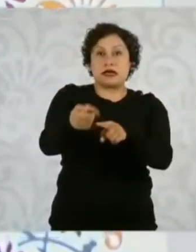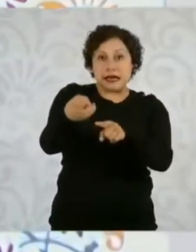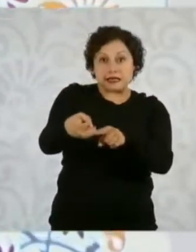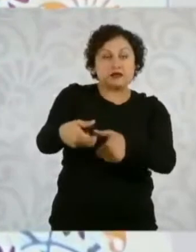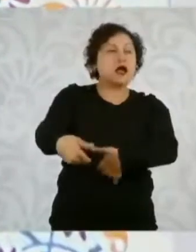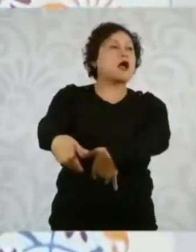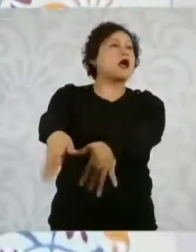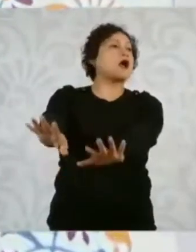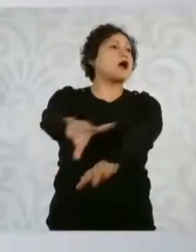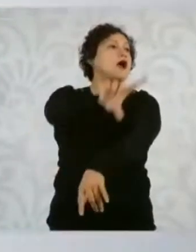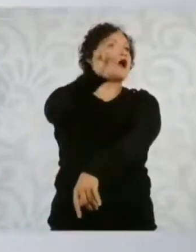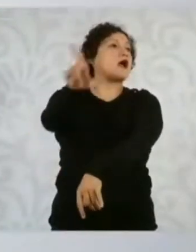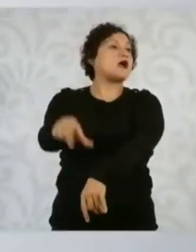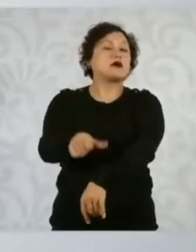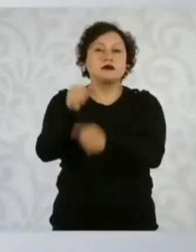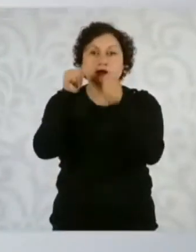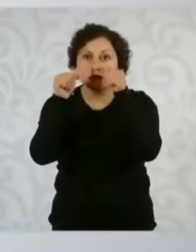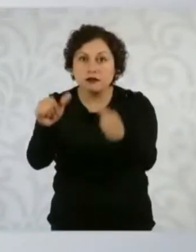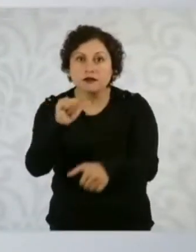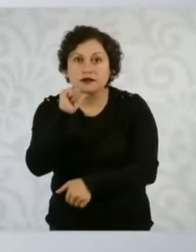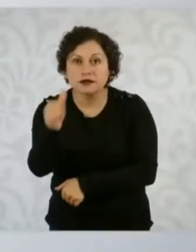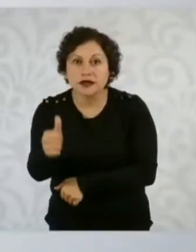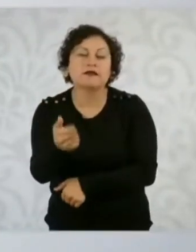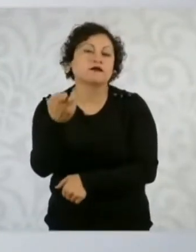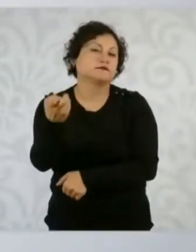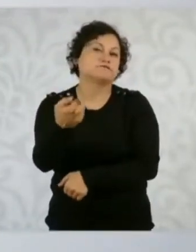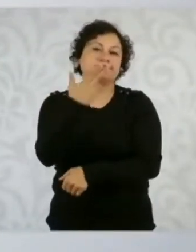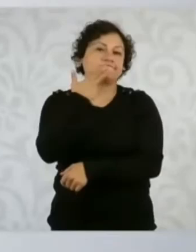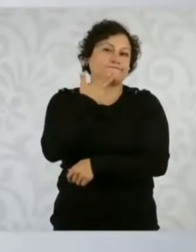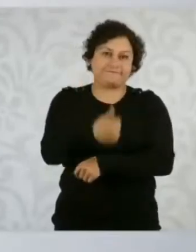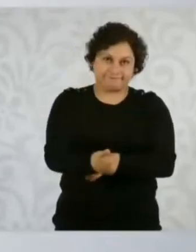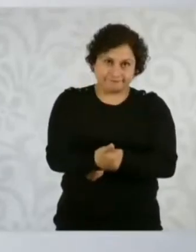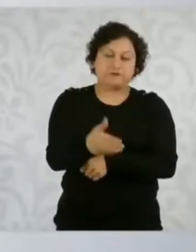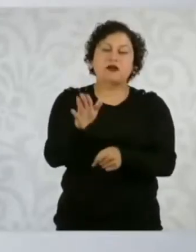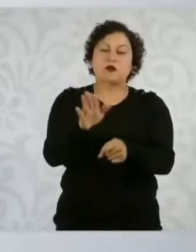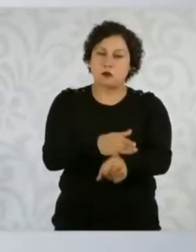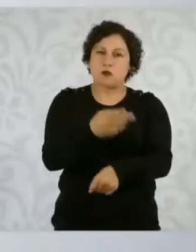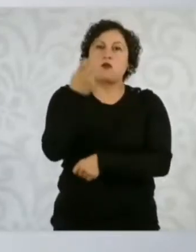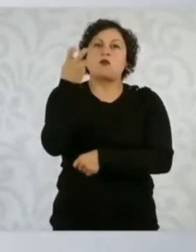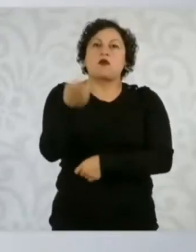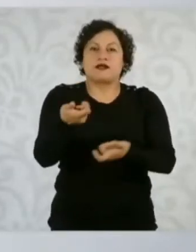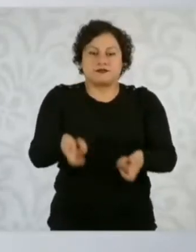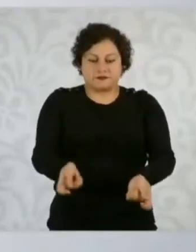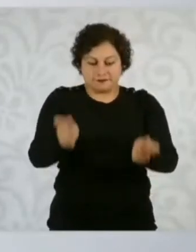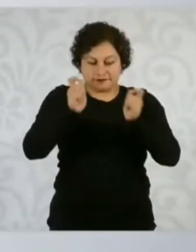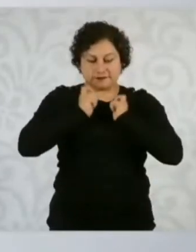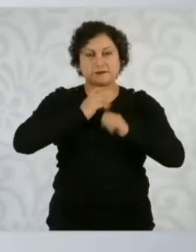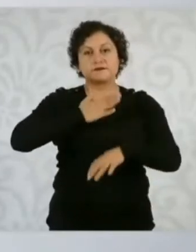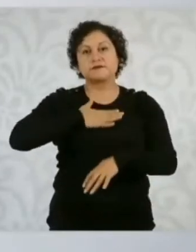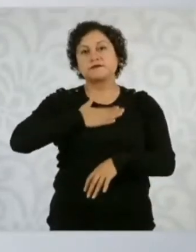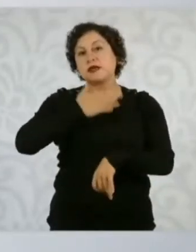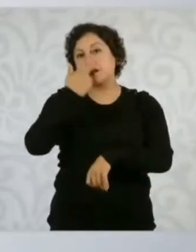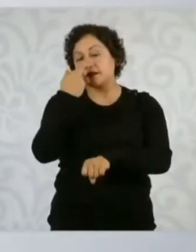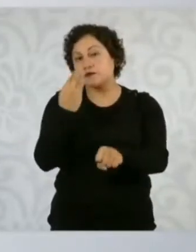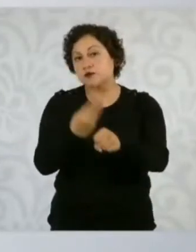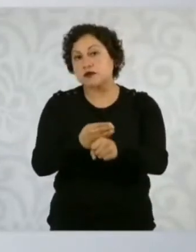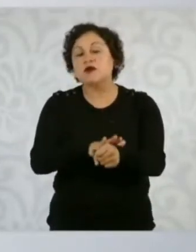una de las grandes tareas de la presidenta es darle seguimiento personal a todo,